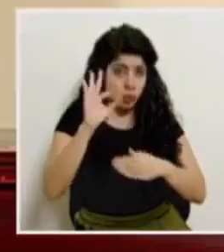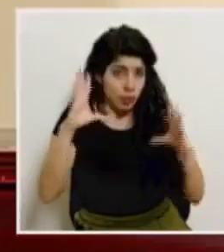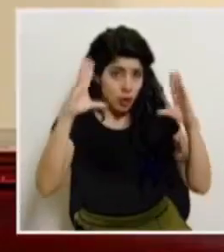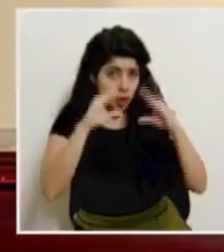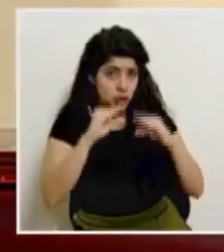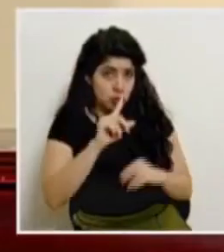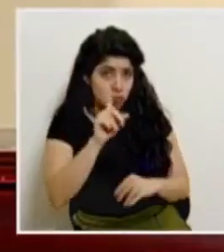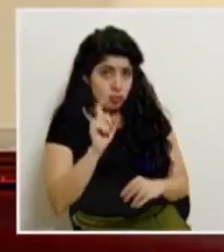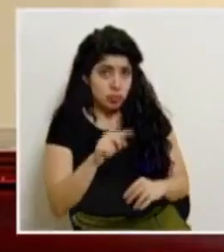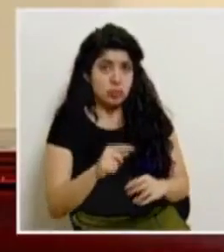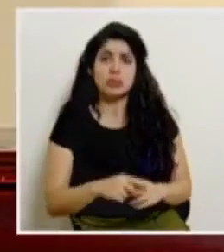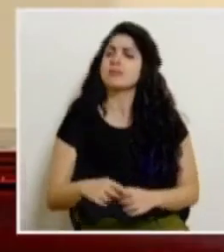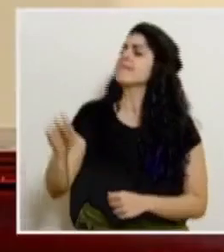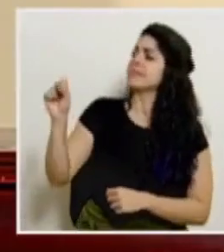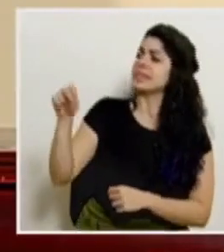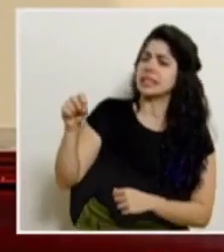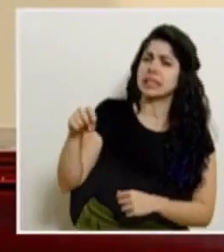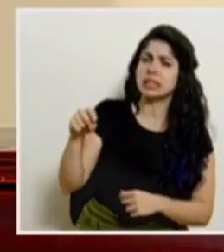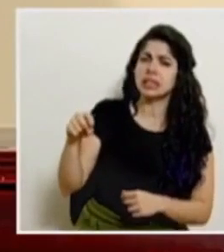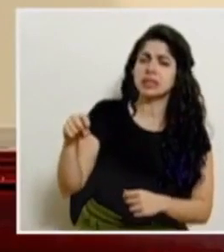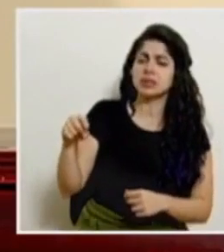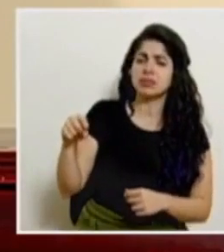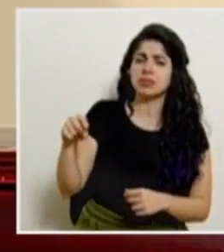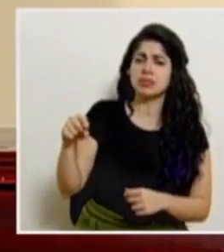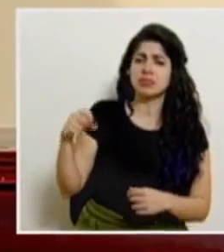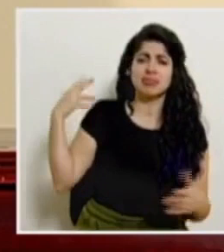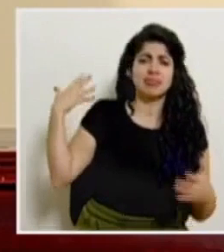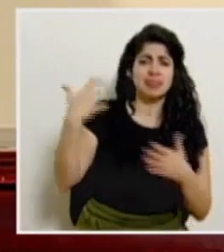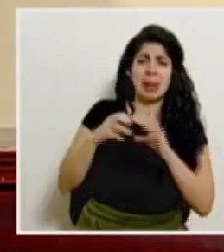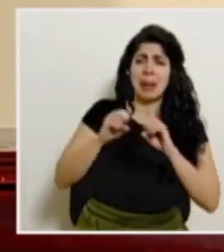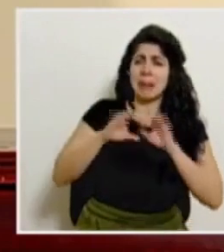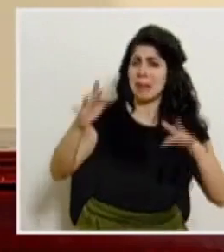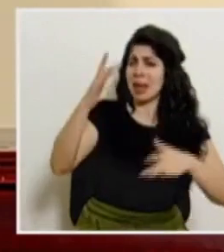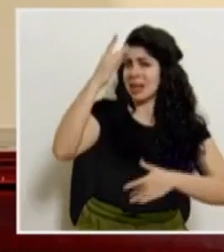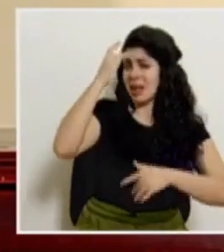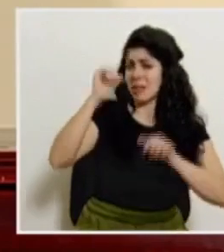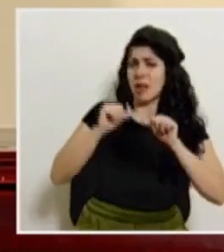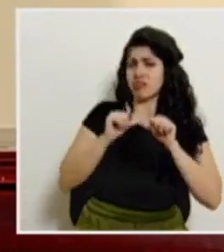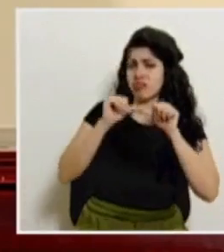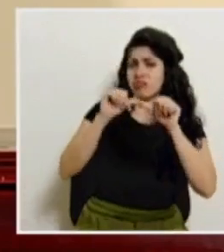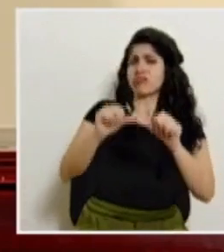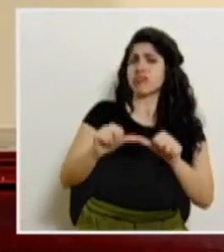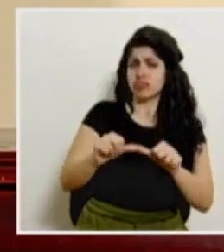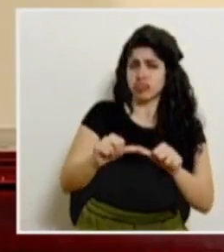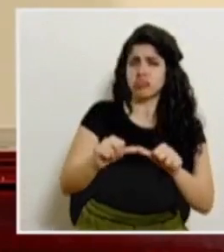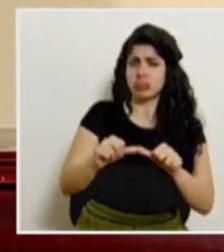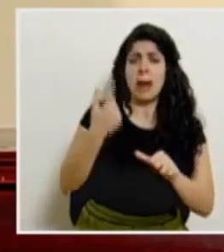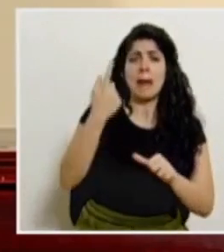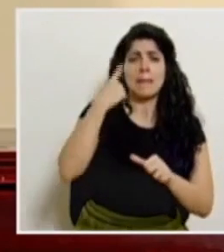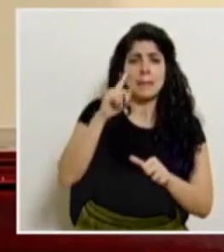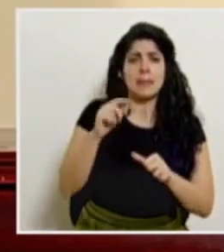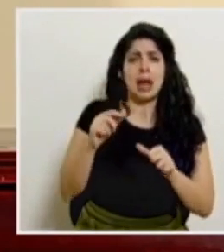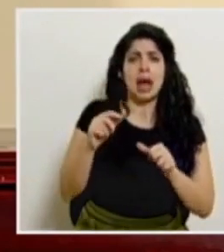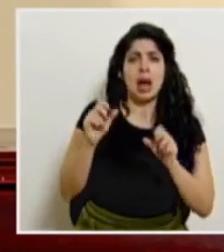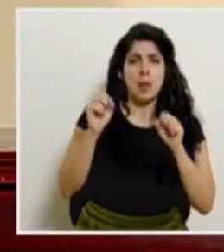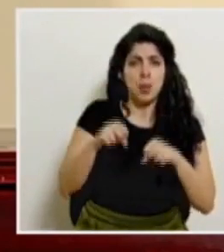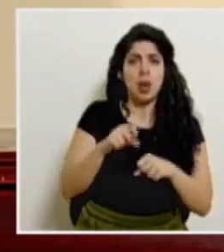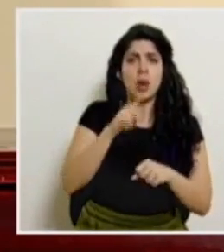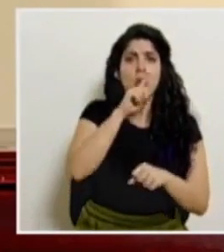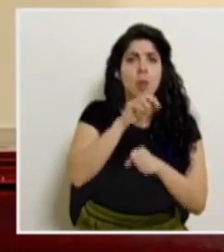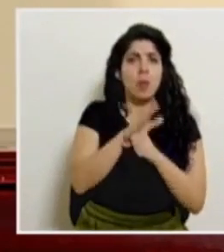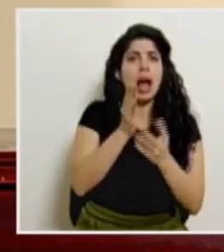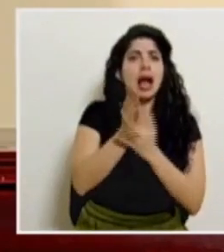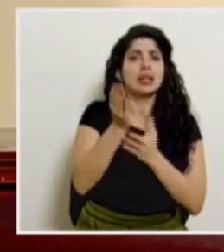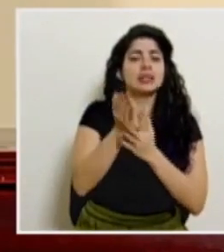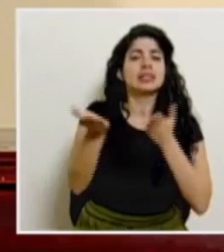si durante toda la durante toda la pandemia se ha mantenido justamente para poder garantizar el acceso